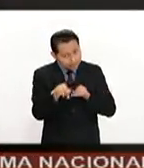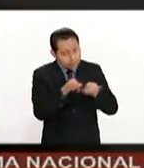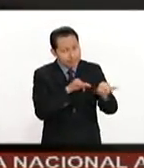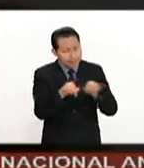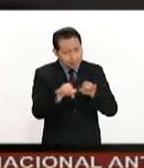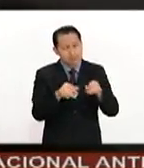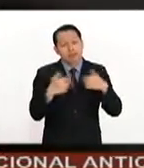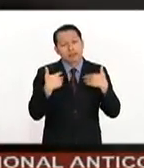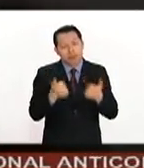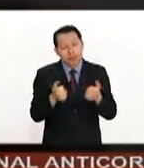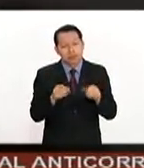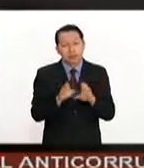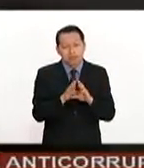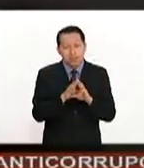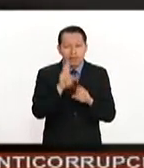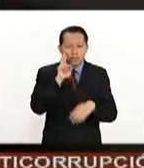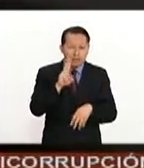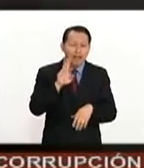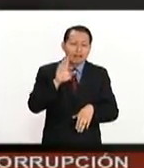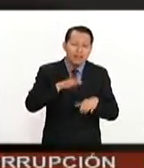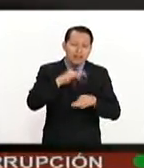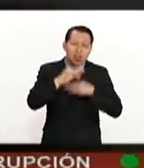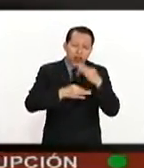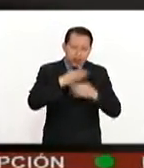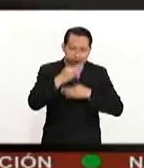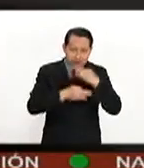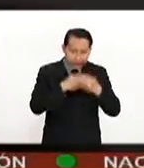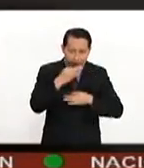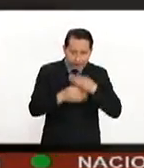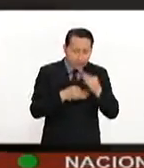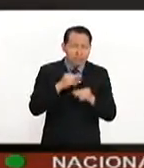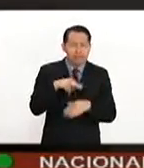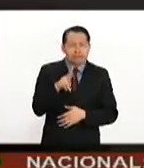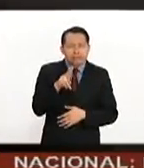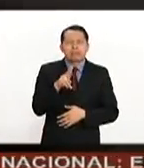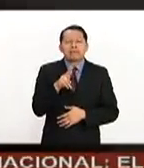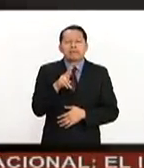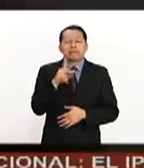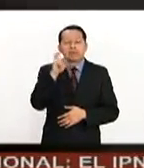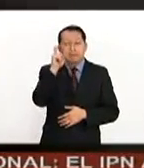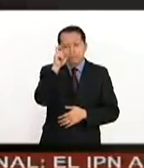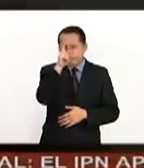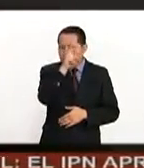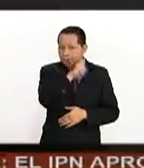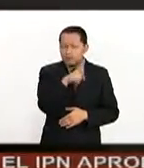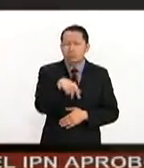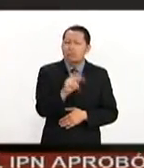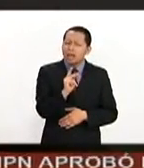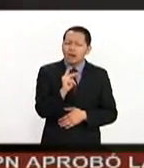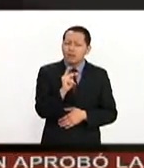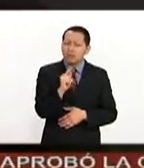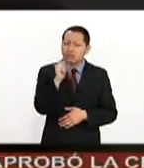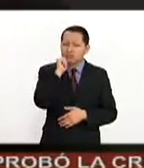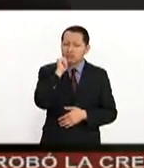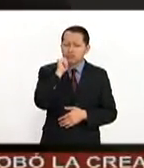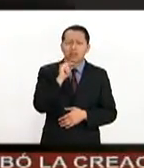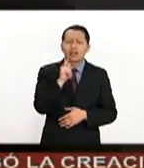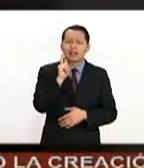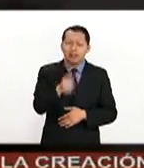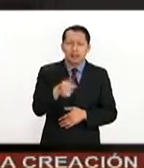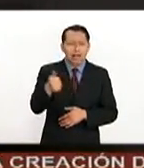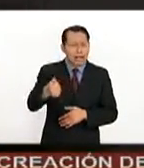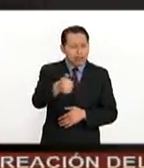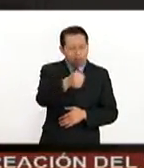lo que vemos en los noticieros, las noticias no son muy inspiradoras. Pero pues tenemos, cada quien tiene la propia